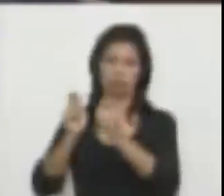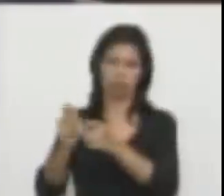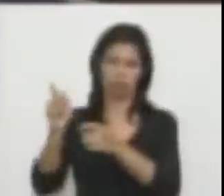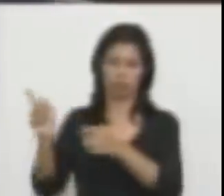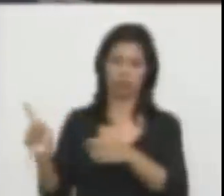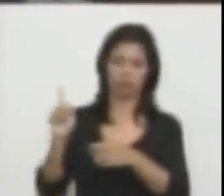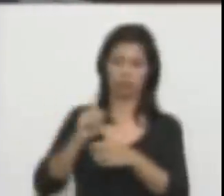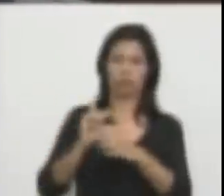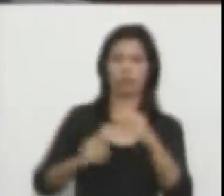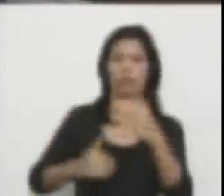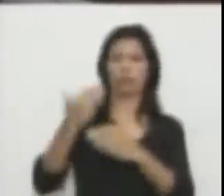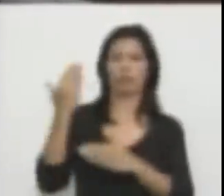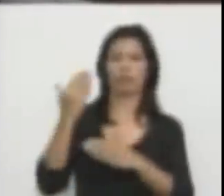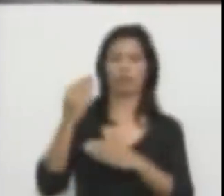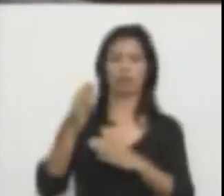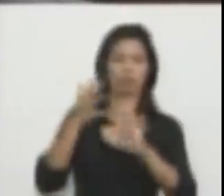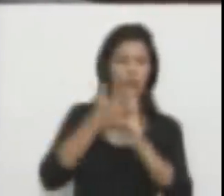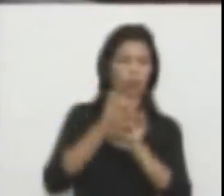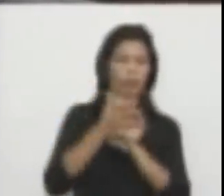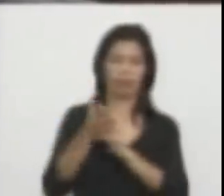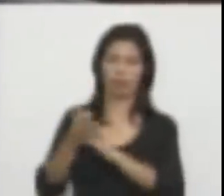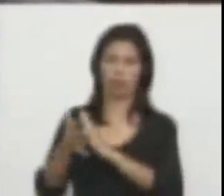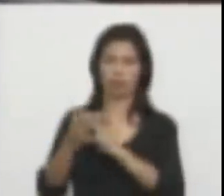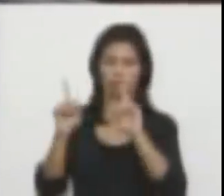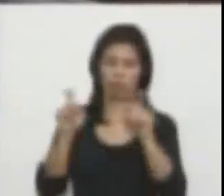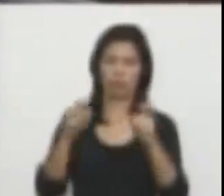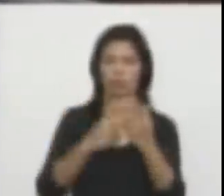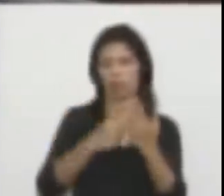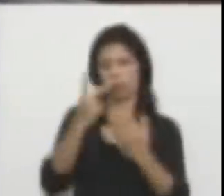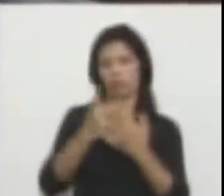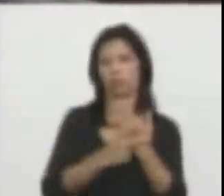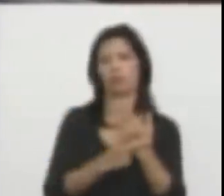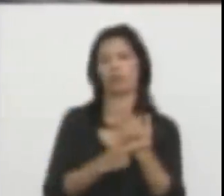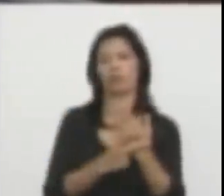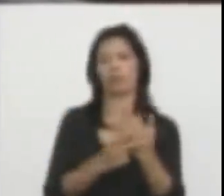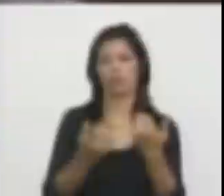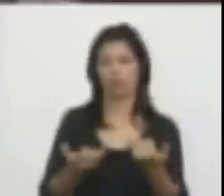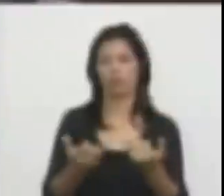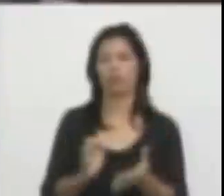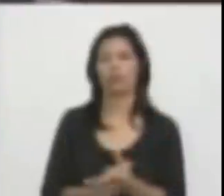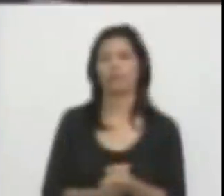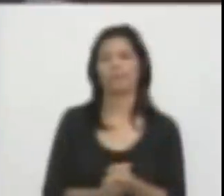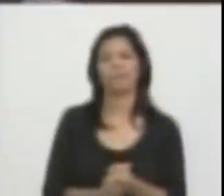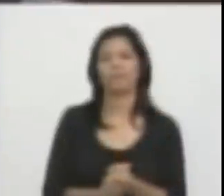los comentarios sobre el proyecto que nos ocupa.